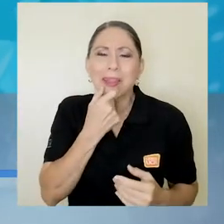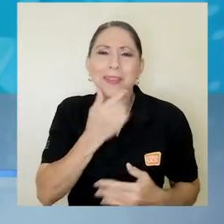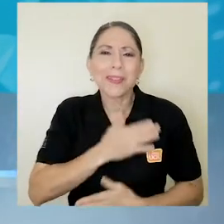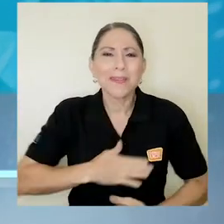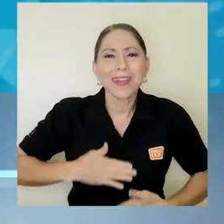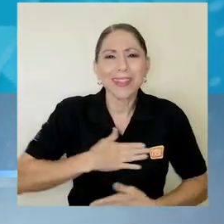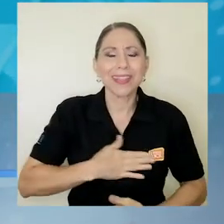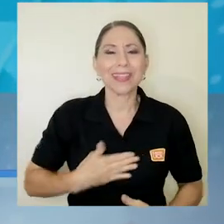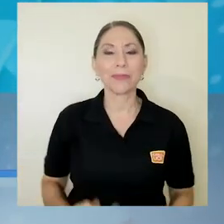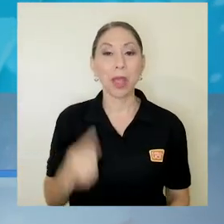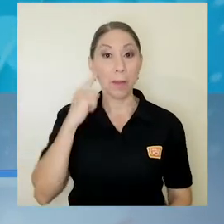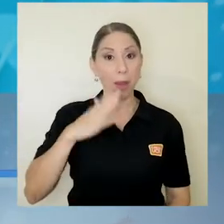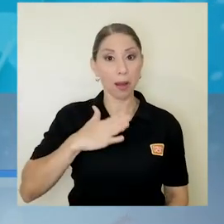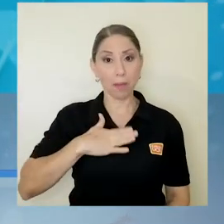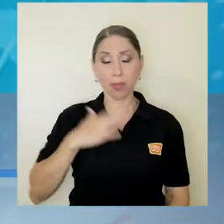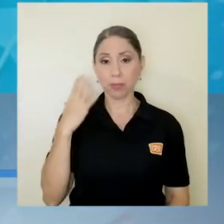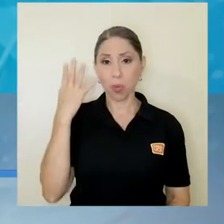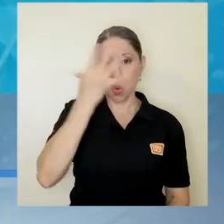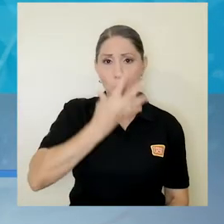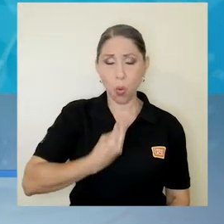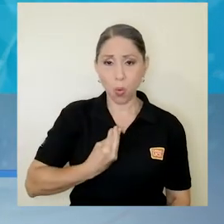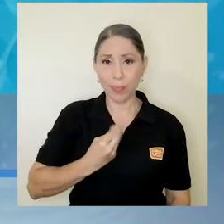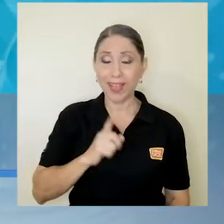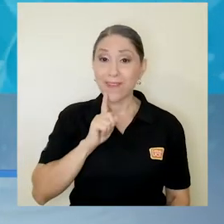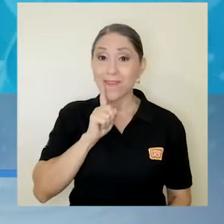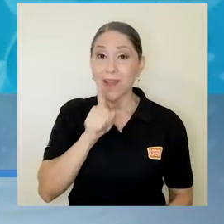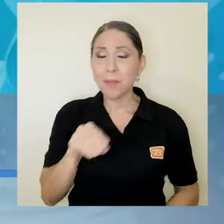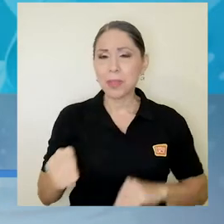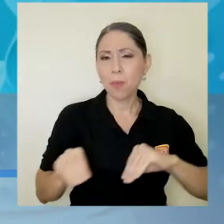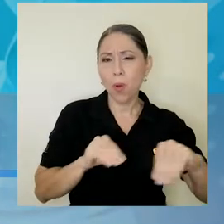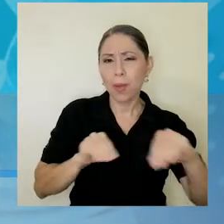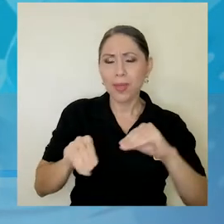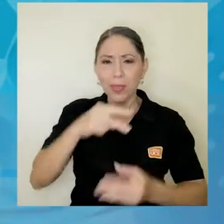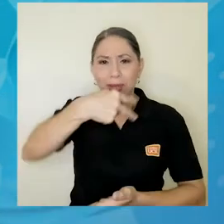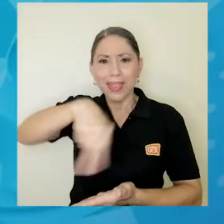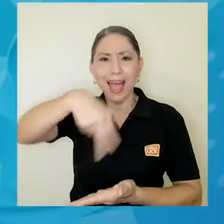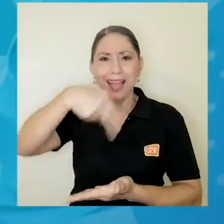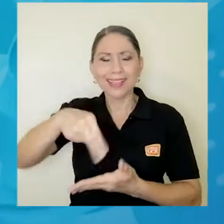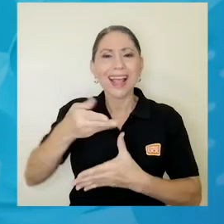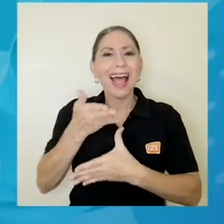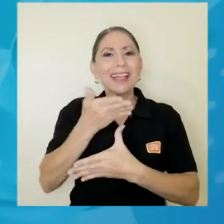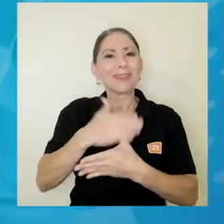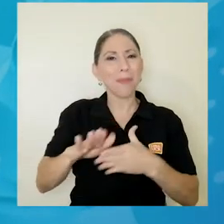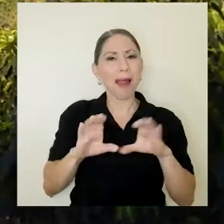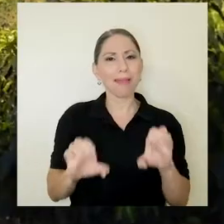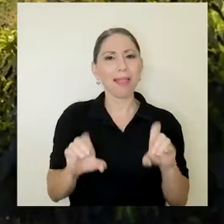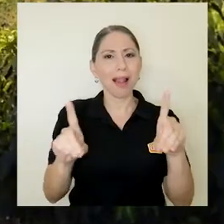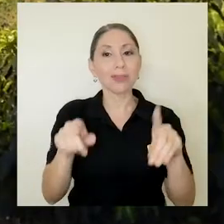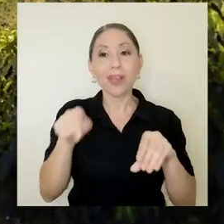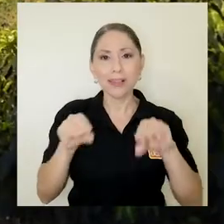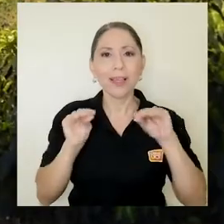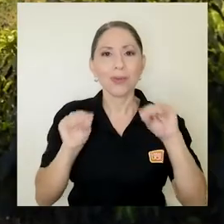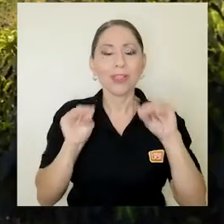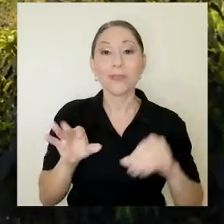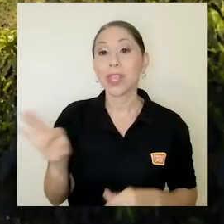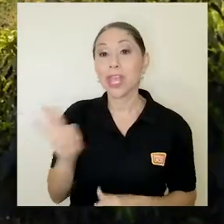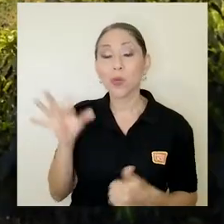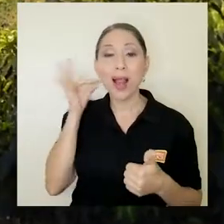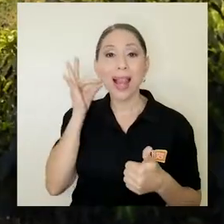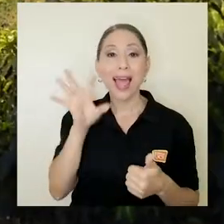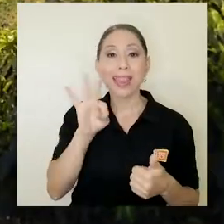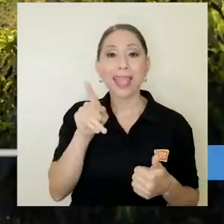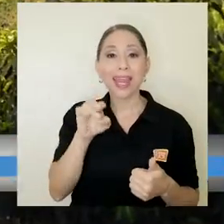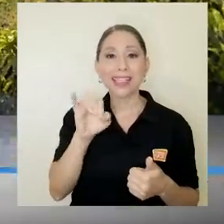la verdad es que el movimiento y la danza es parte de la educación, es educación. Así como Doña